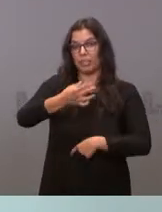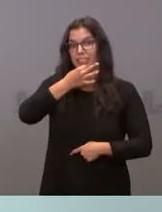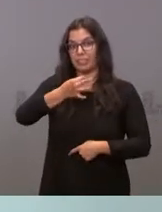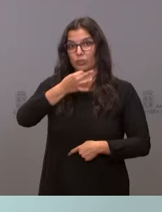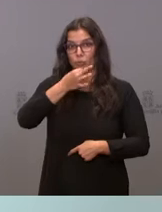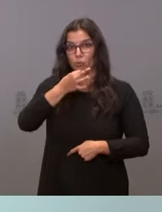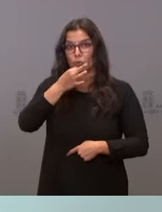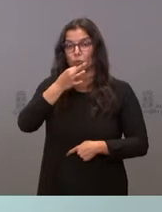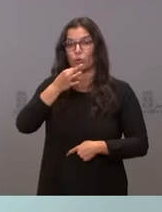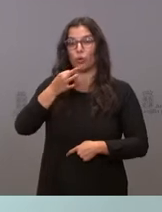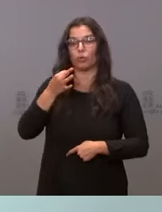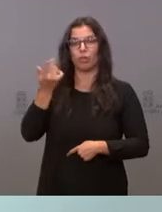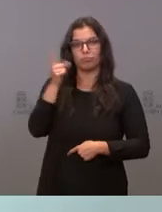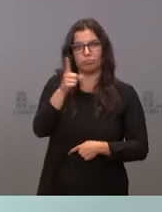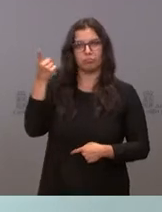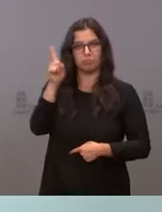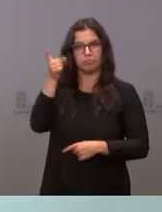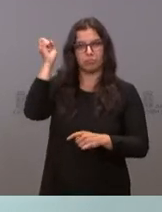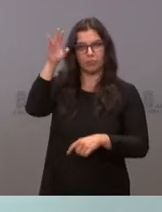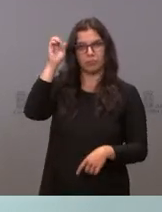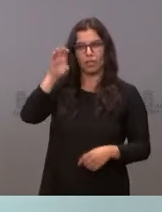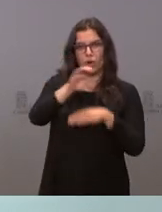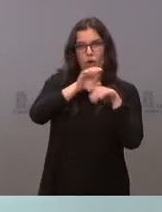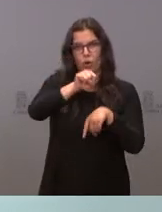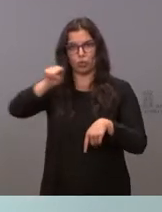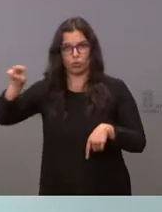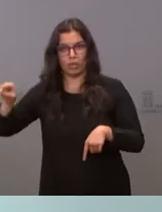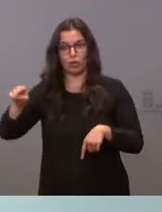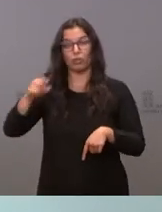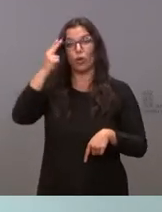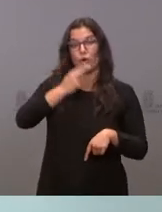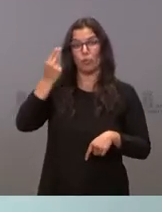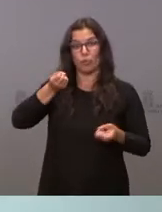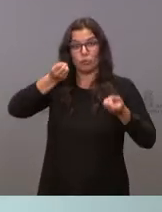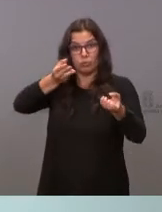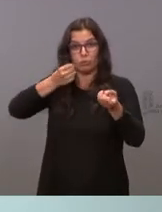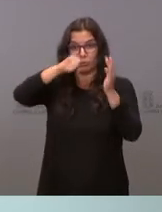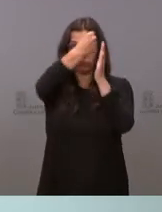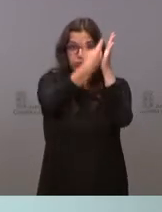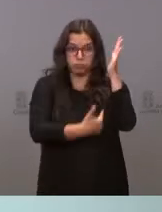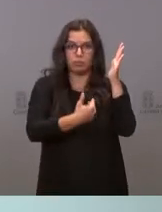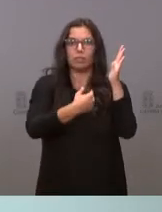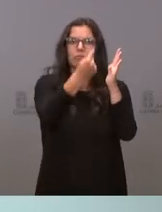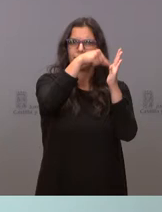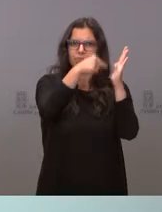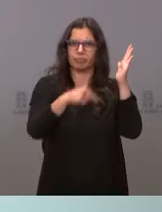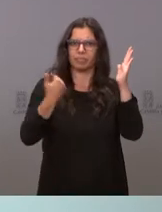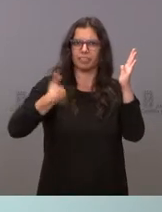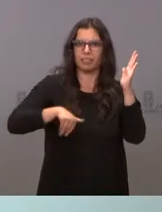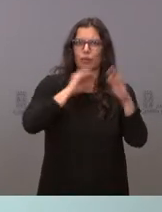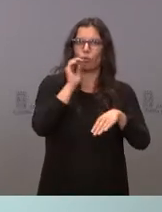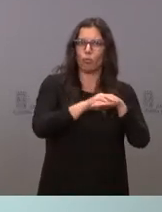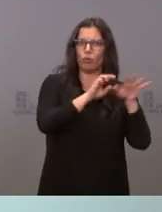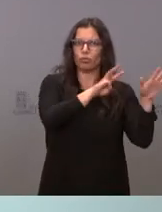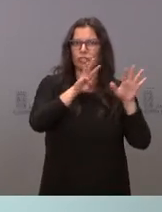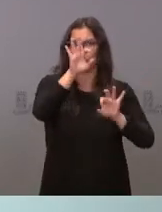las comparecencias de los consejeros ante las Cortes de Castilla y León, o están cumplidos o están